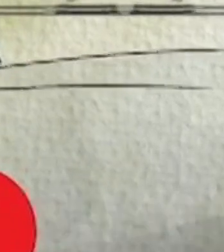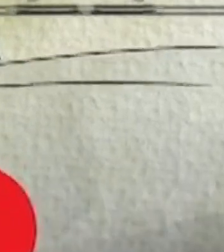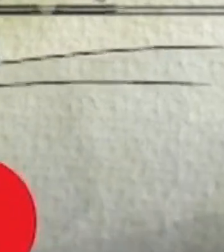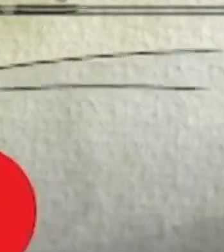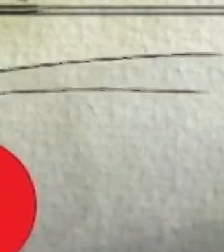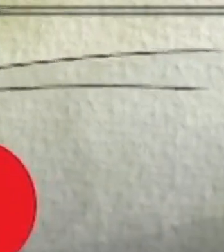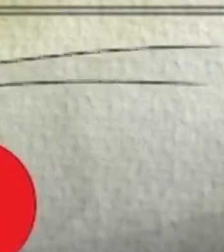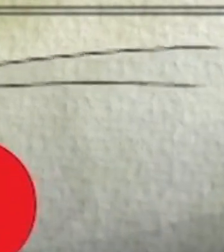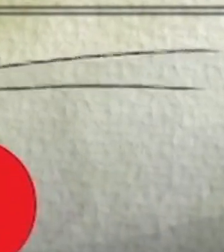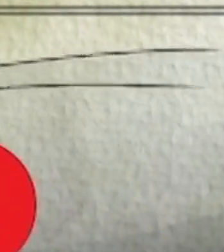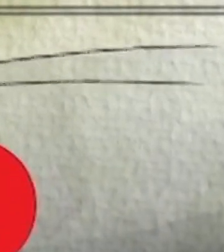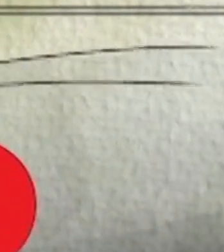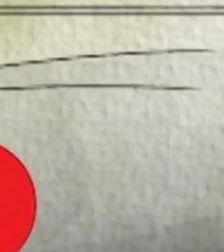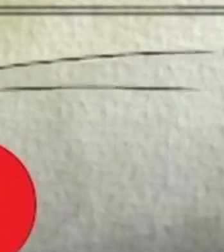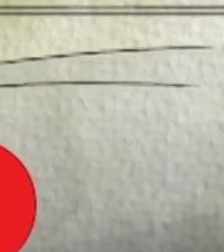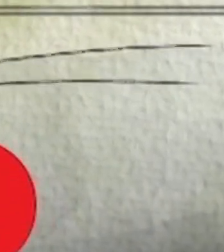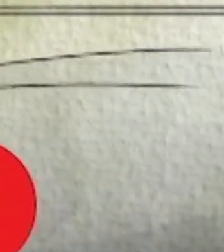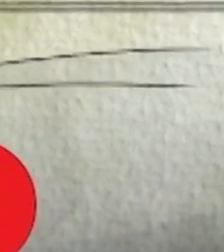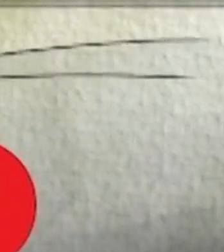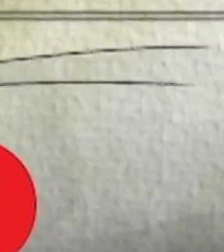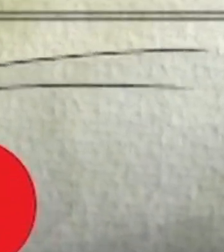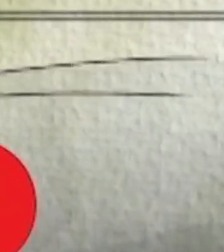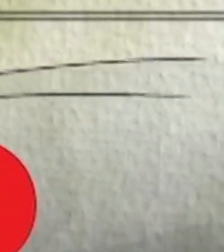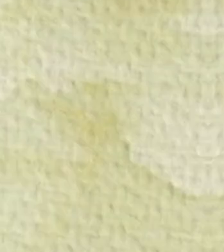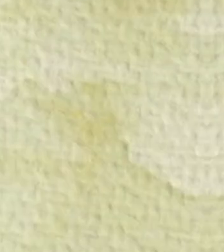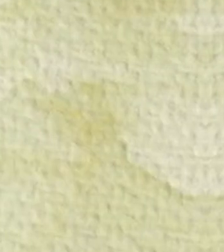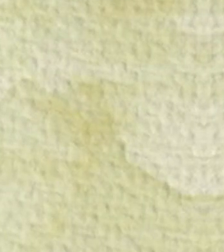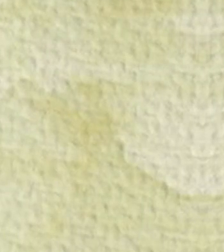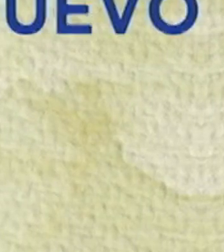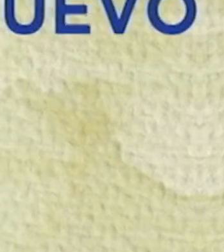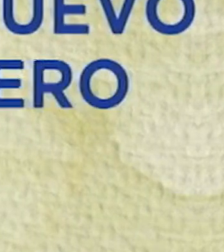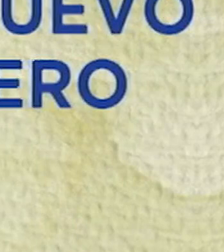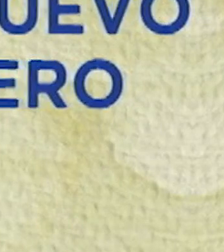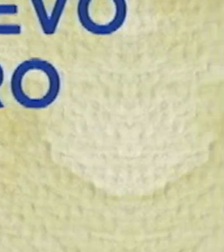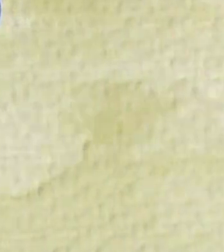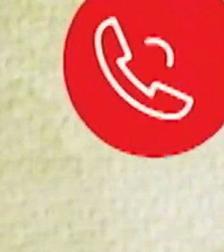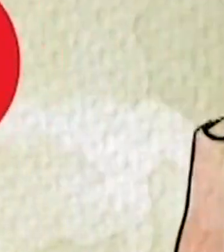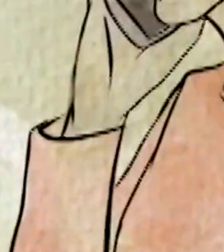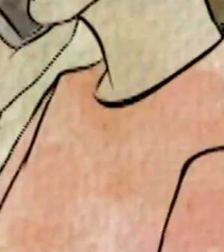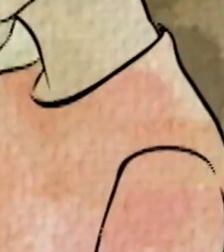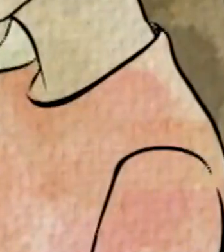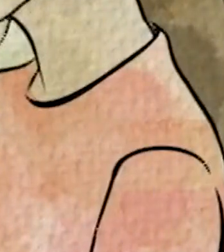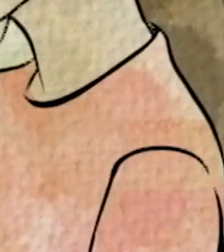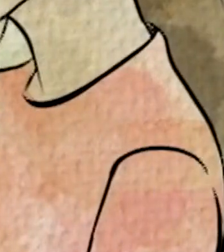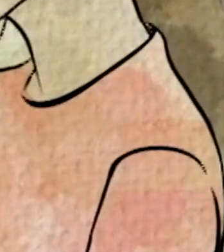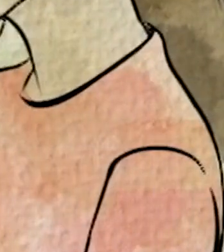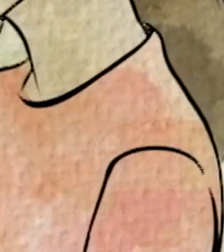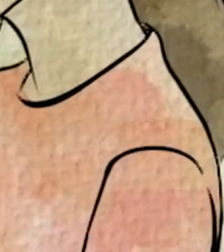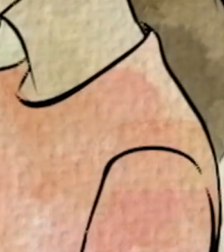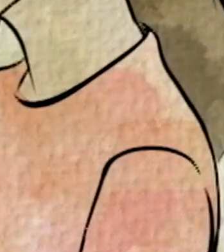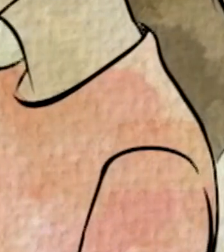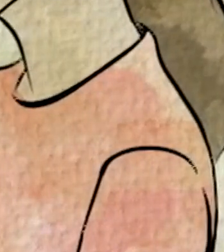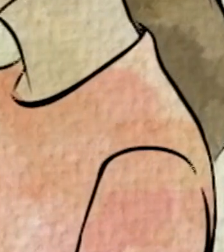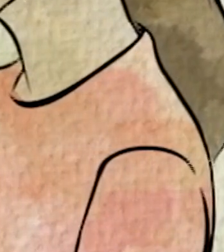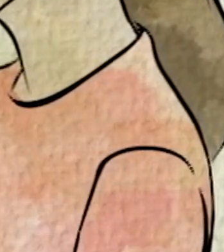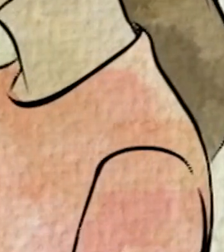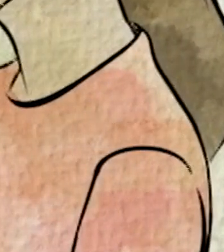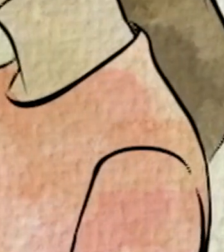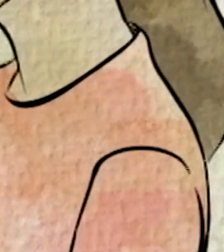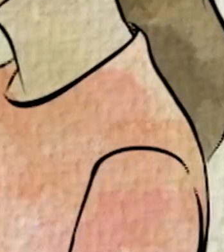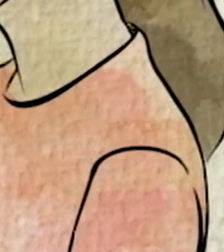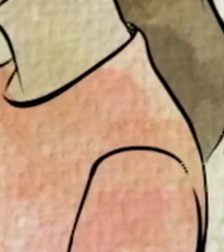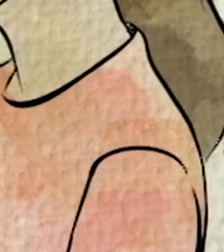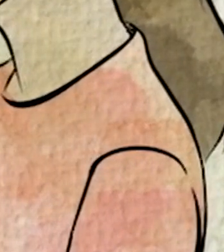denúncielos ahora hay una ley que los castiga tenemos un nuevo número para facilitar su denuncia 1002